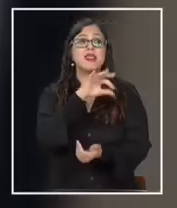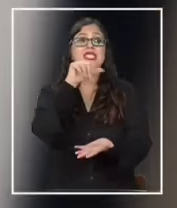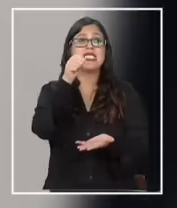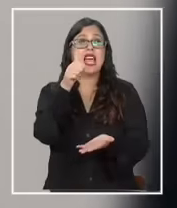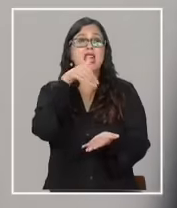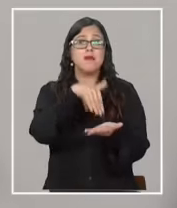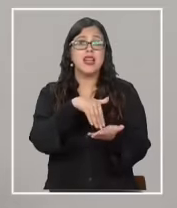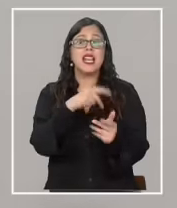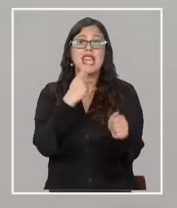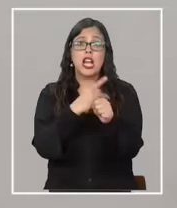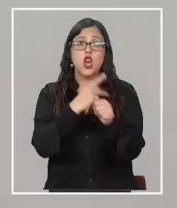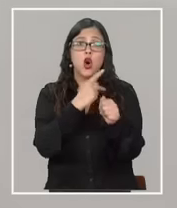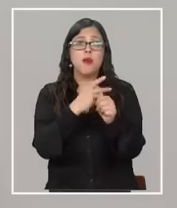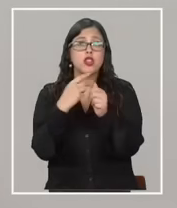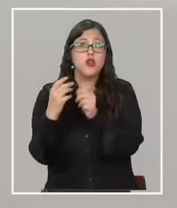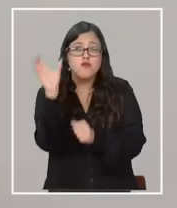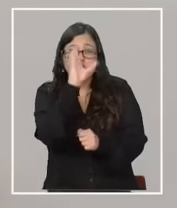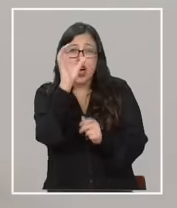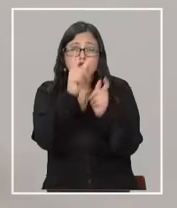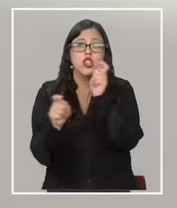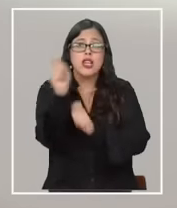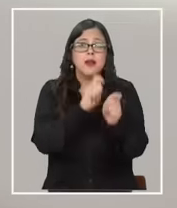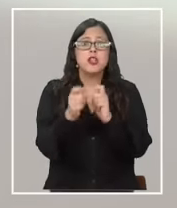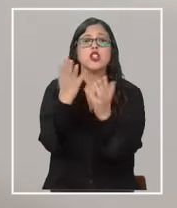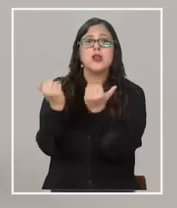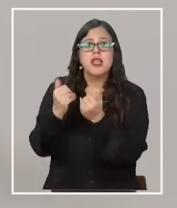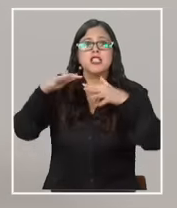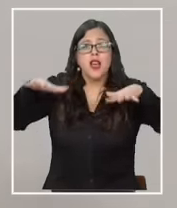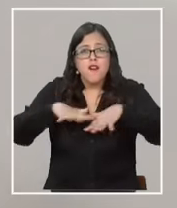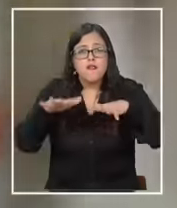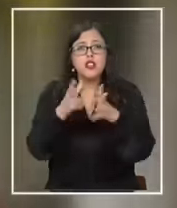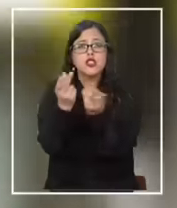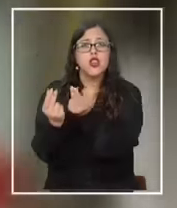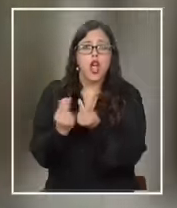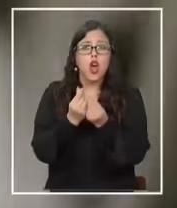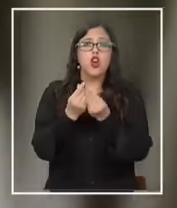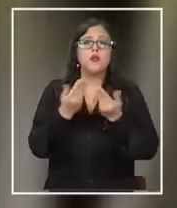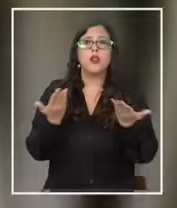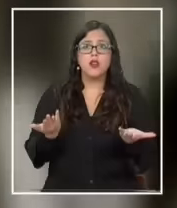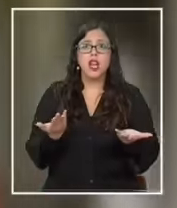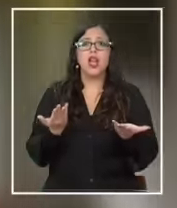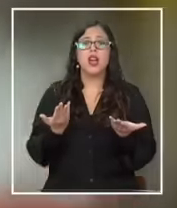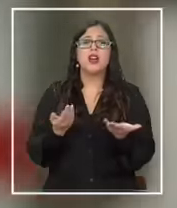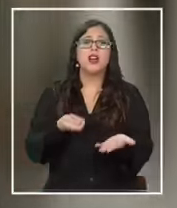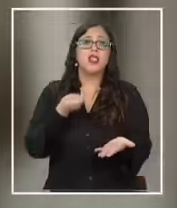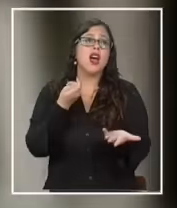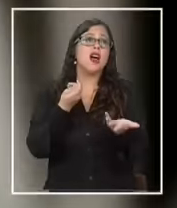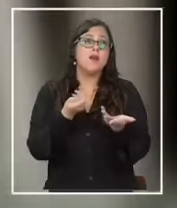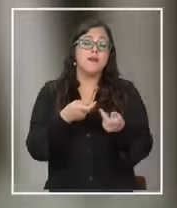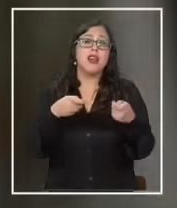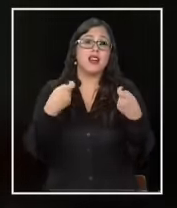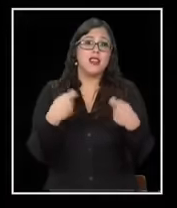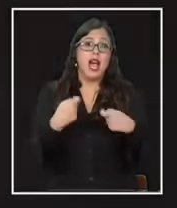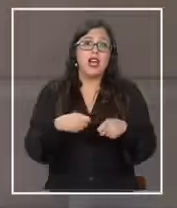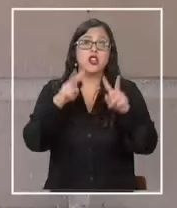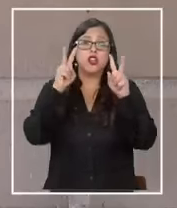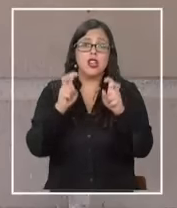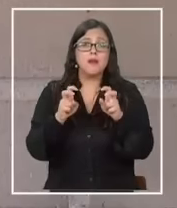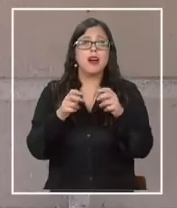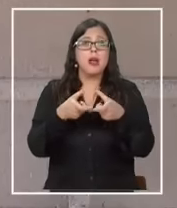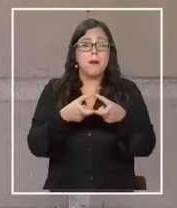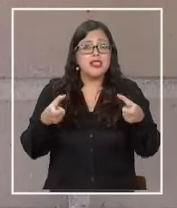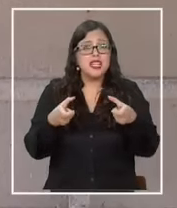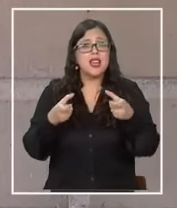tratamiento esperanza que llega de la mano de un gran esfuerzo económico para costear pasajes y estadía durante el tratamiento la